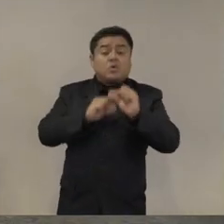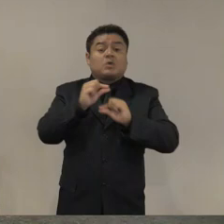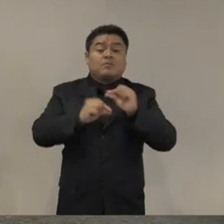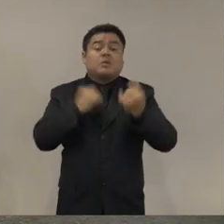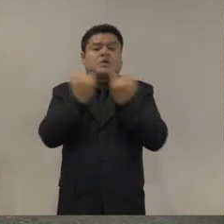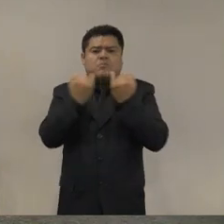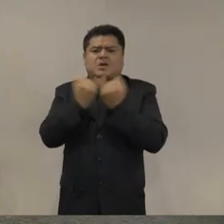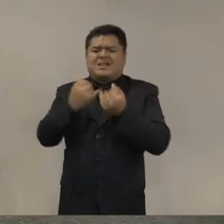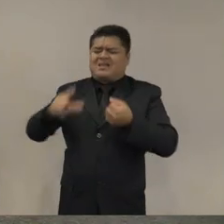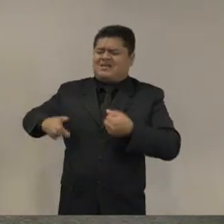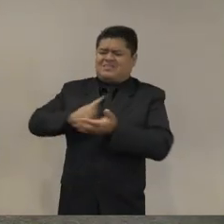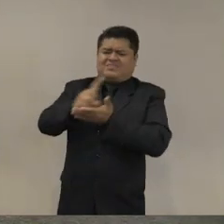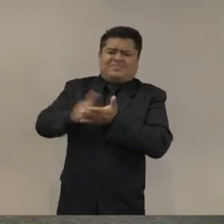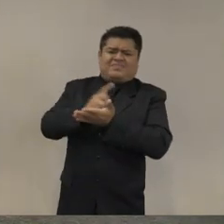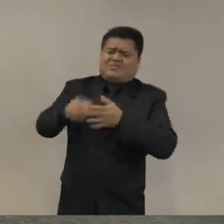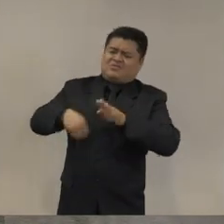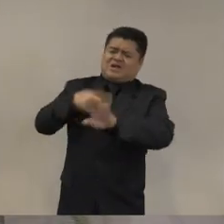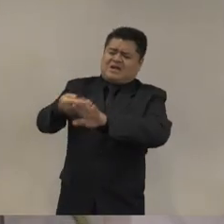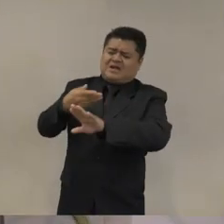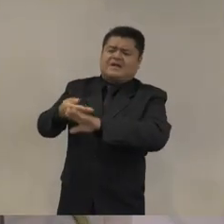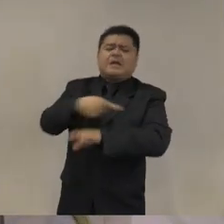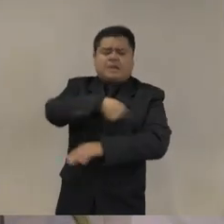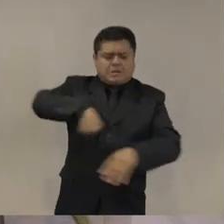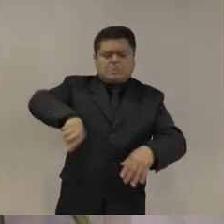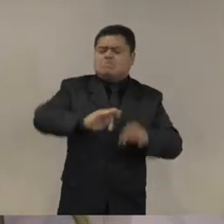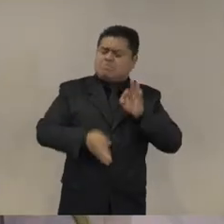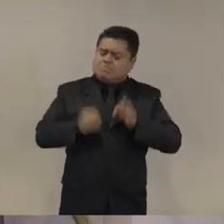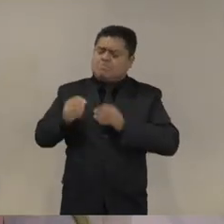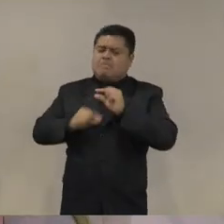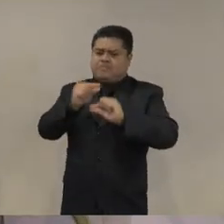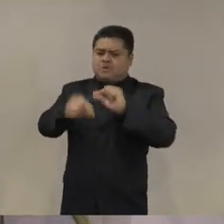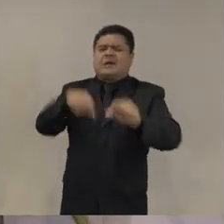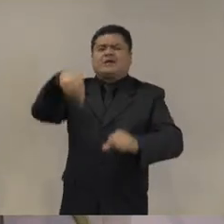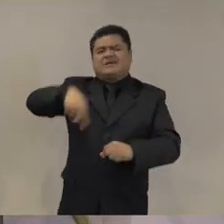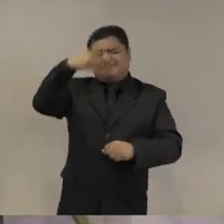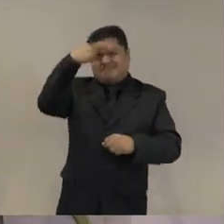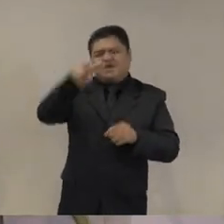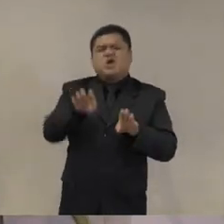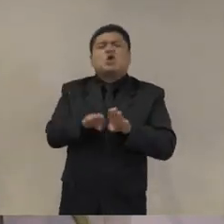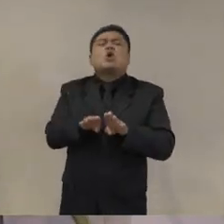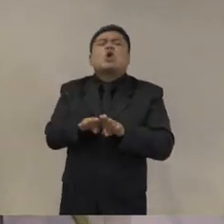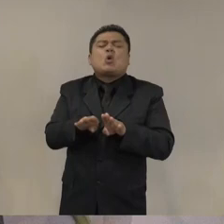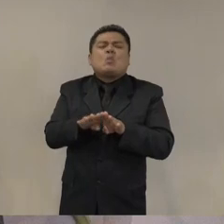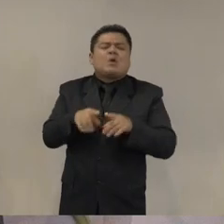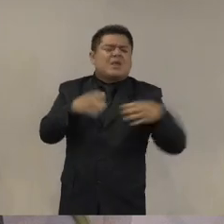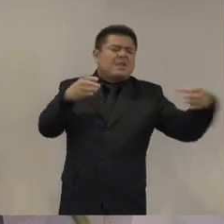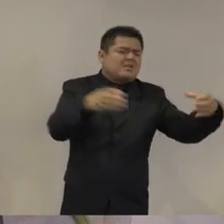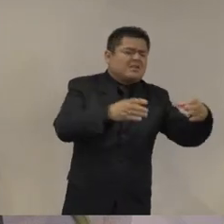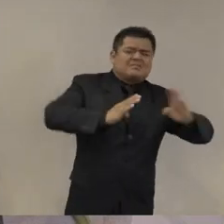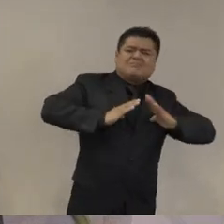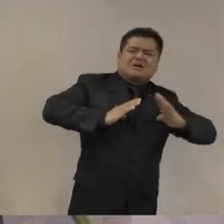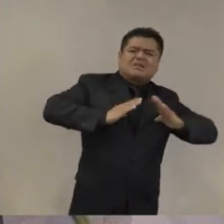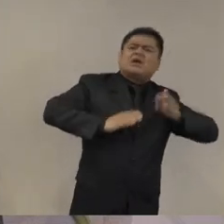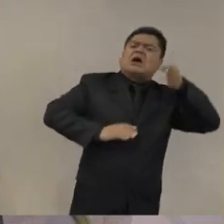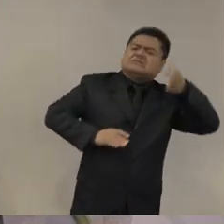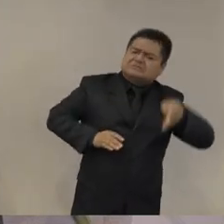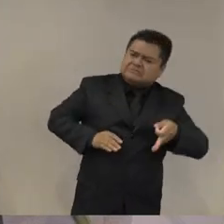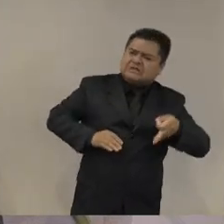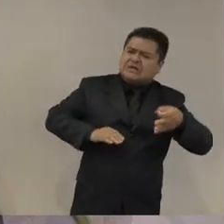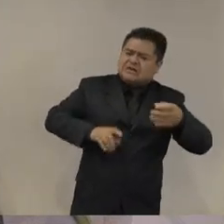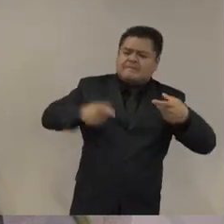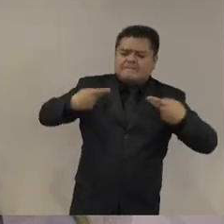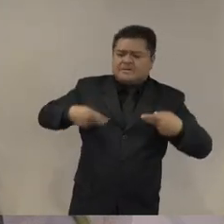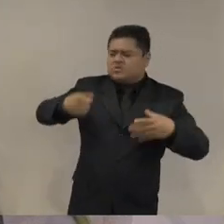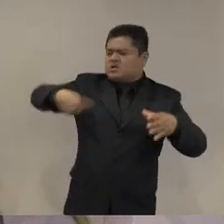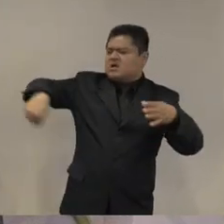en el caso de México no podríamos de nuevo explicarlo sin una crisis coyuntural que va a obligar al gobierno